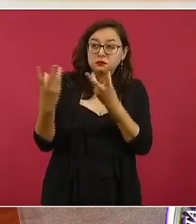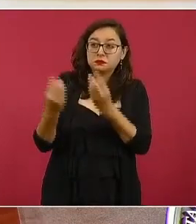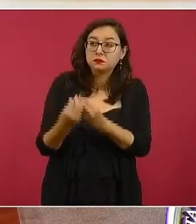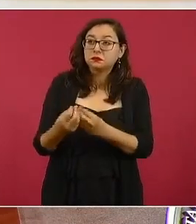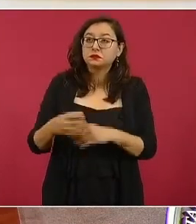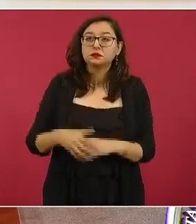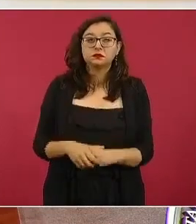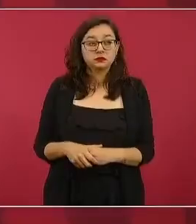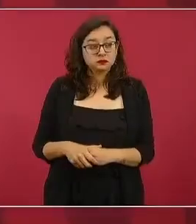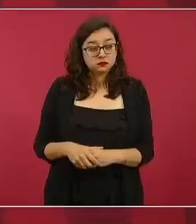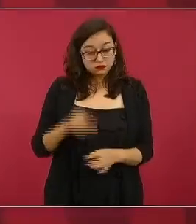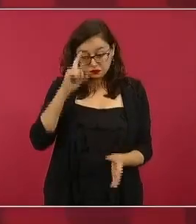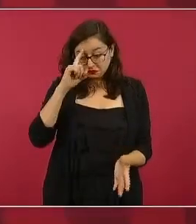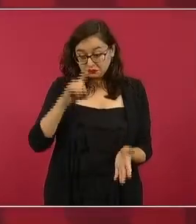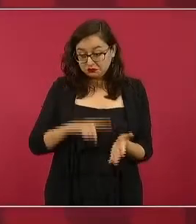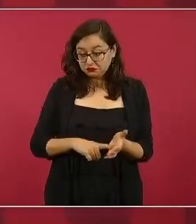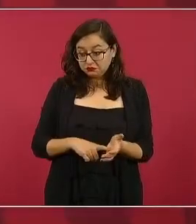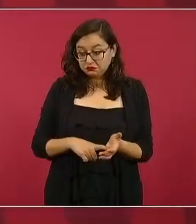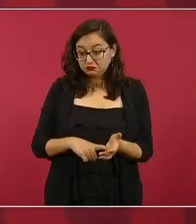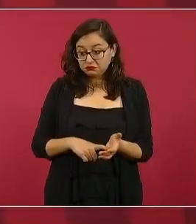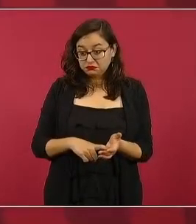creo que en tres ocasiones